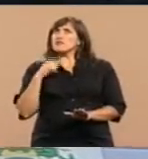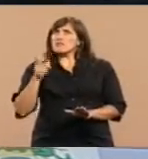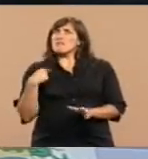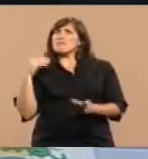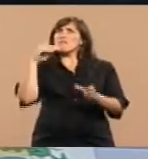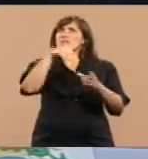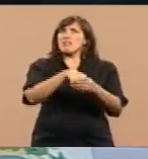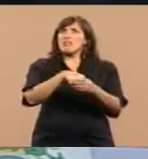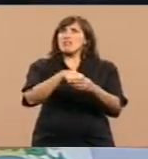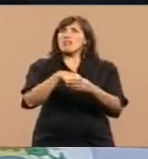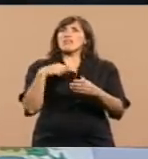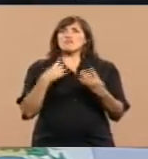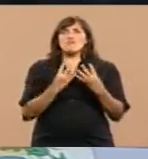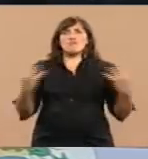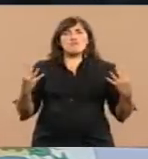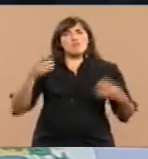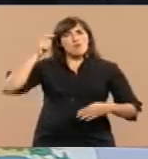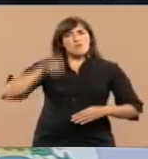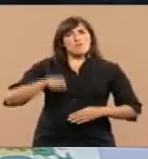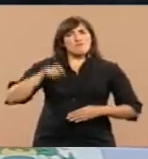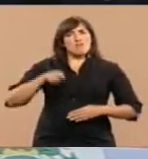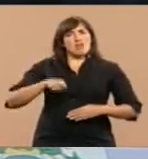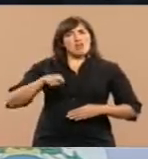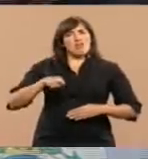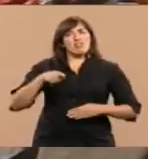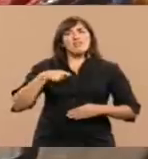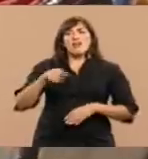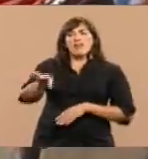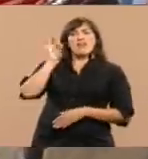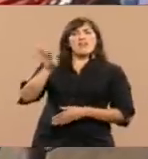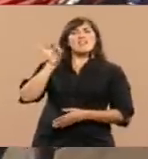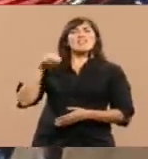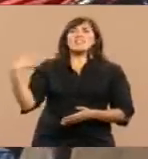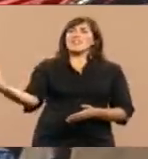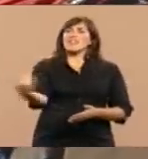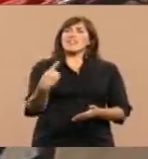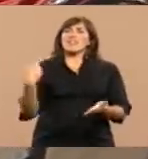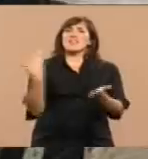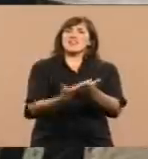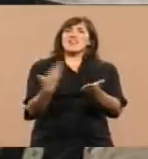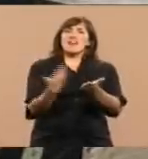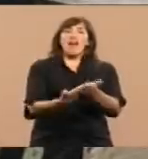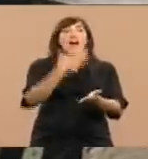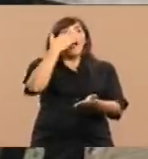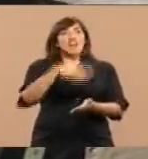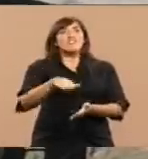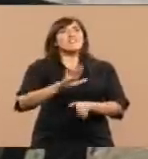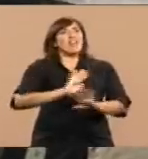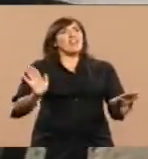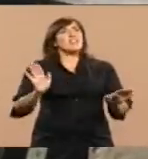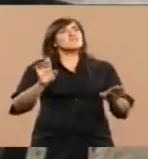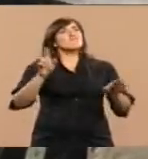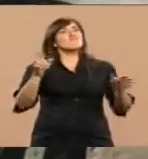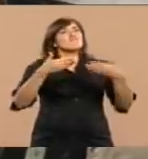jurado donde se iba a elegir lo que finalmente fue el monumento que más tarde él inauguró